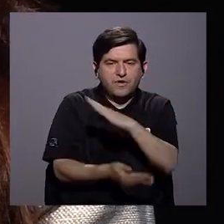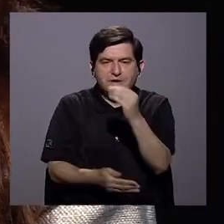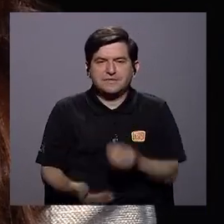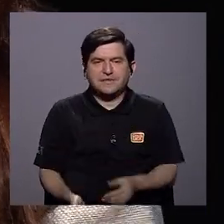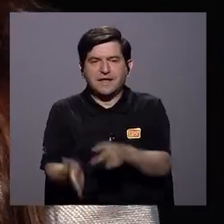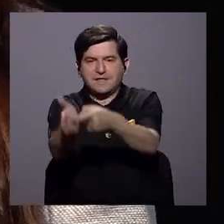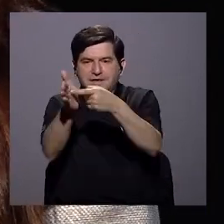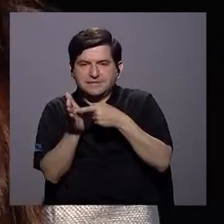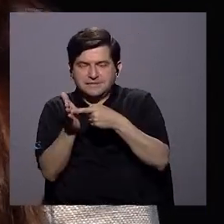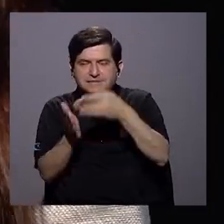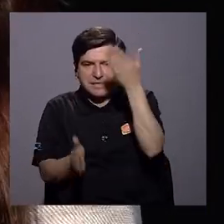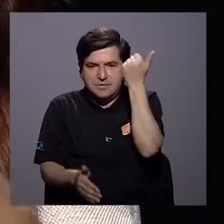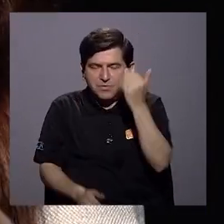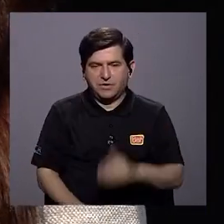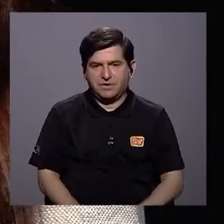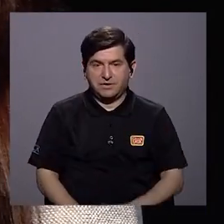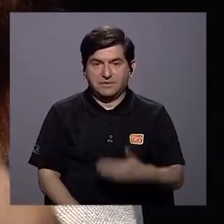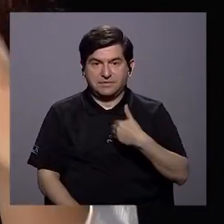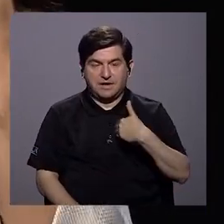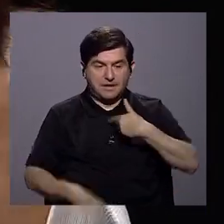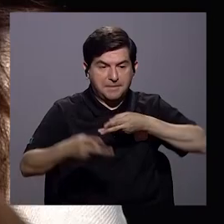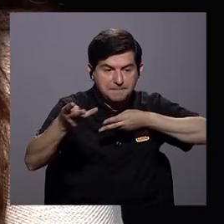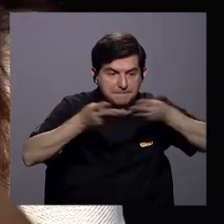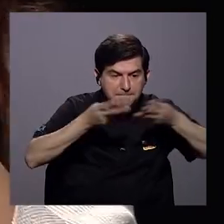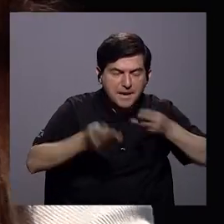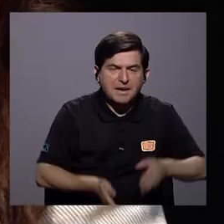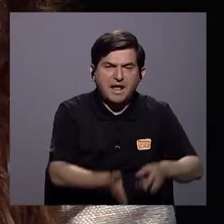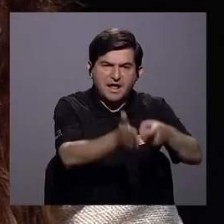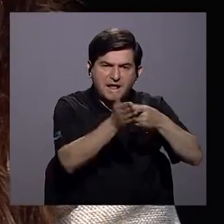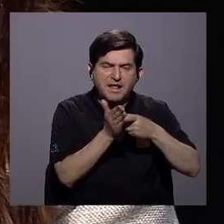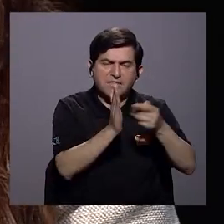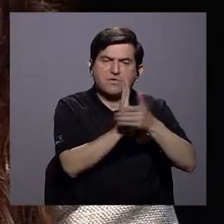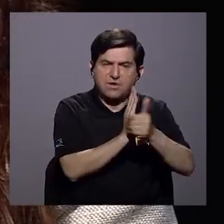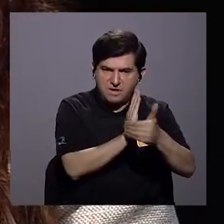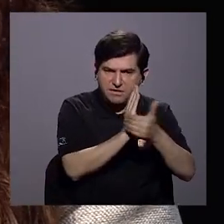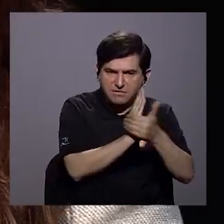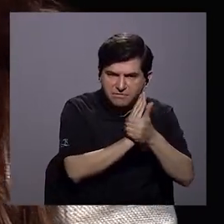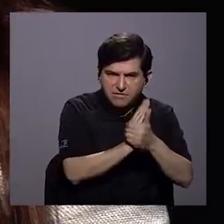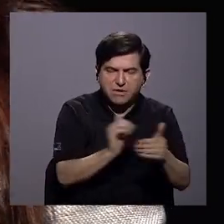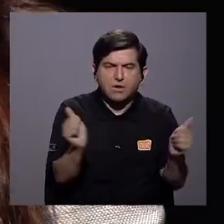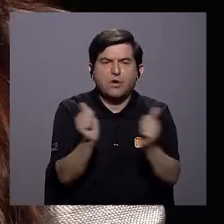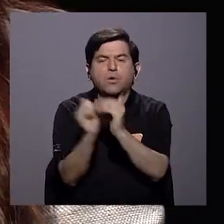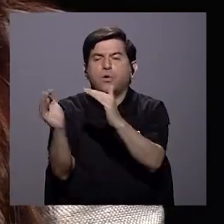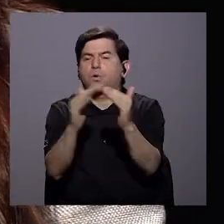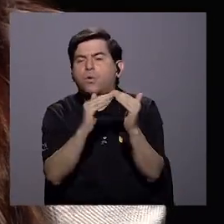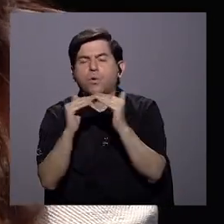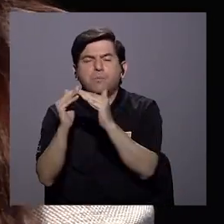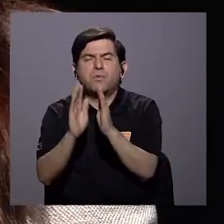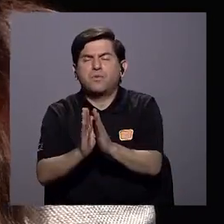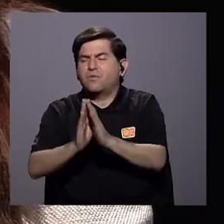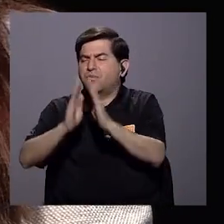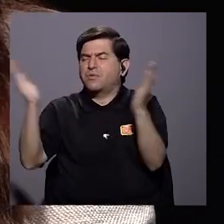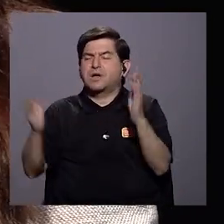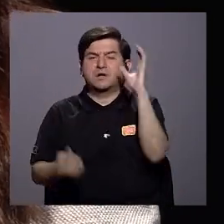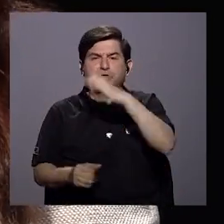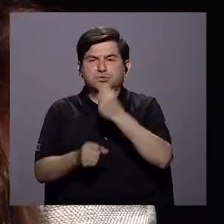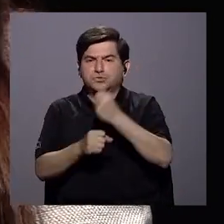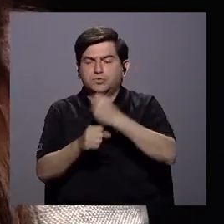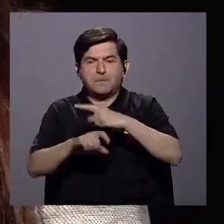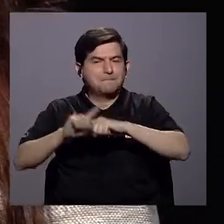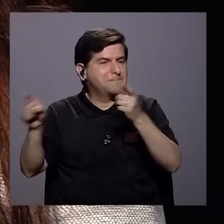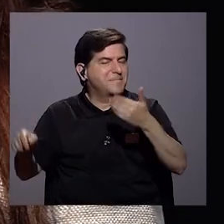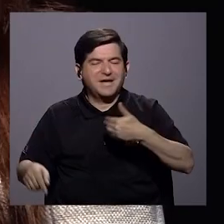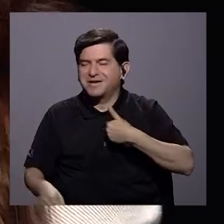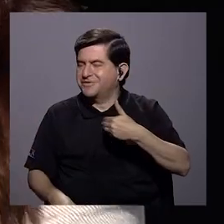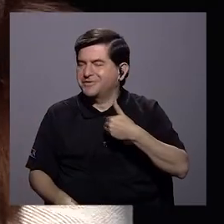demanda. ¿Por qué? Porque tenemos un mercado que demanda ciertas competencias con una población muy amplia que busca trabajo